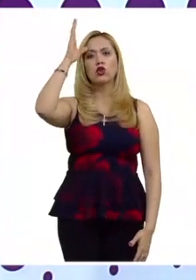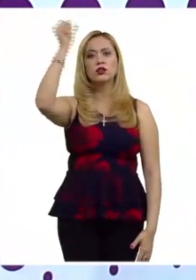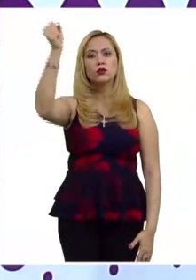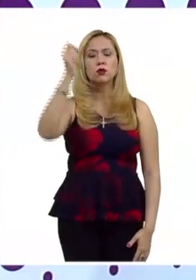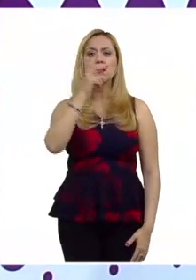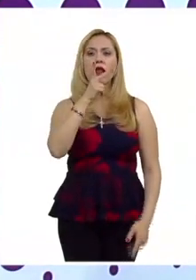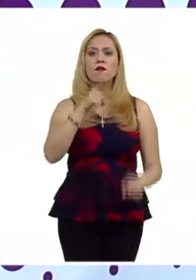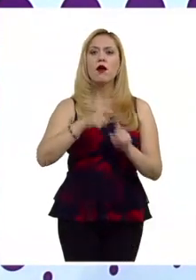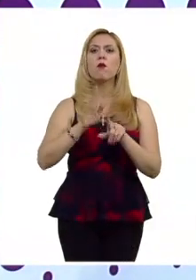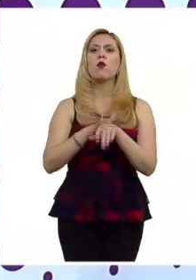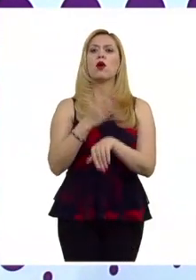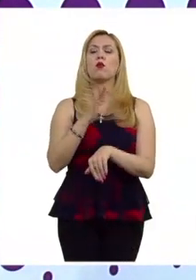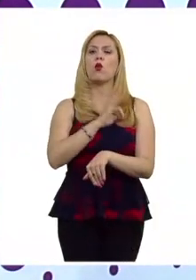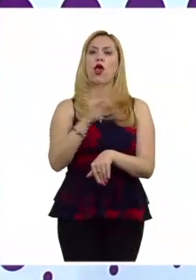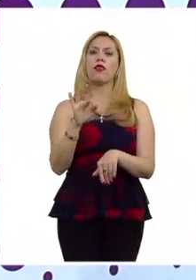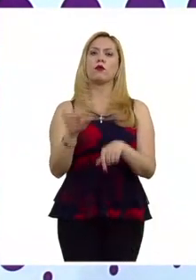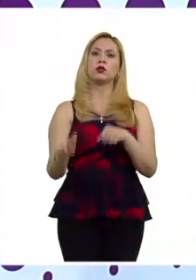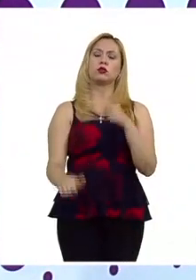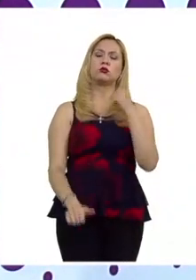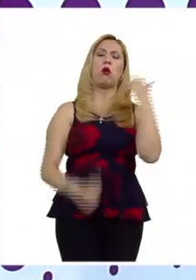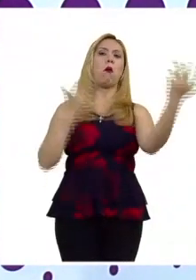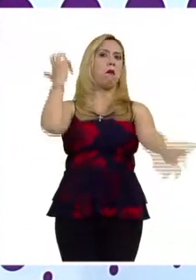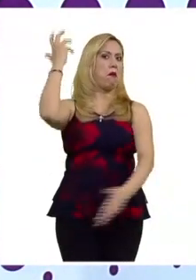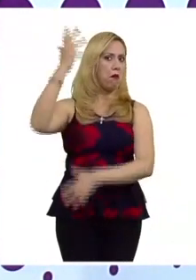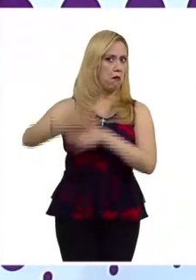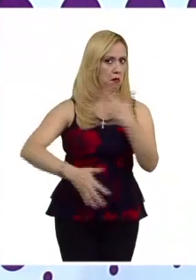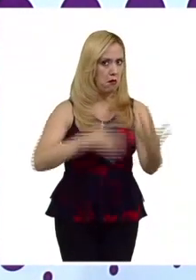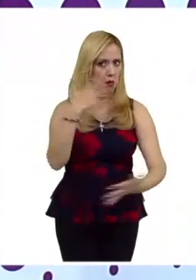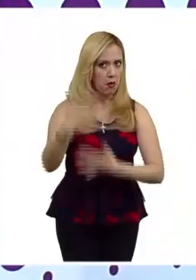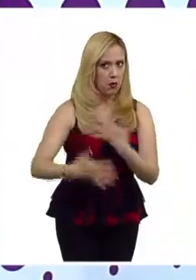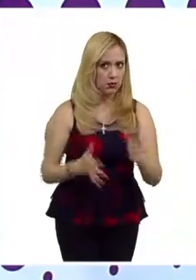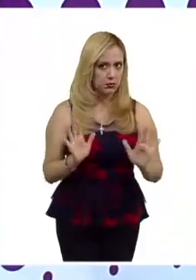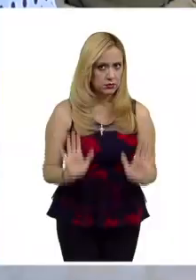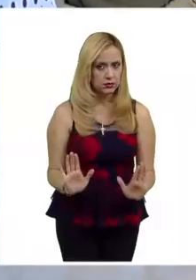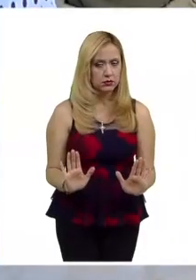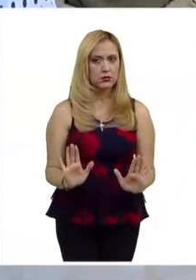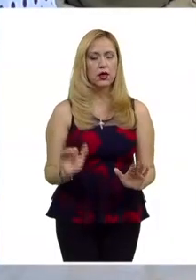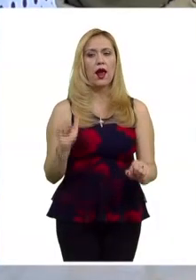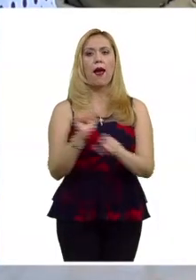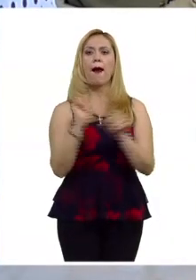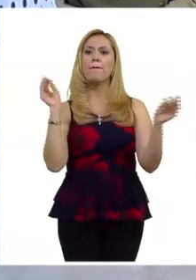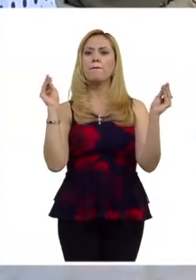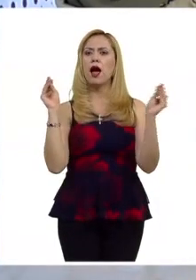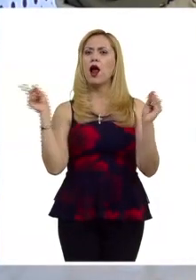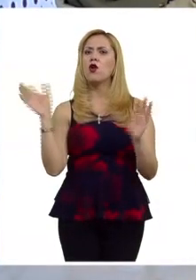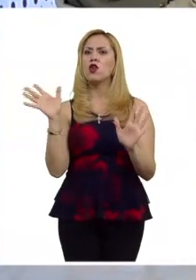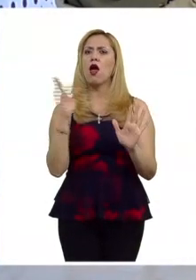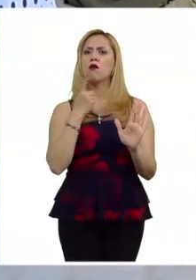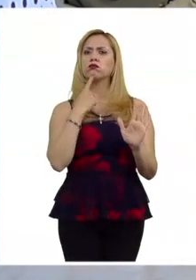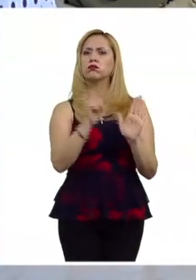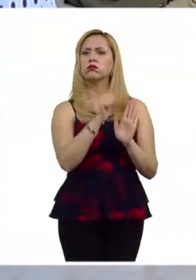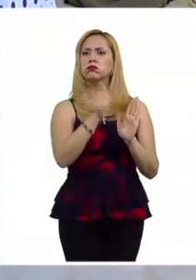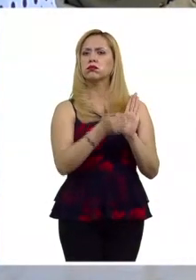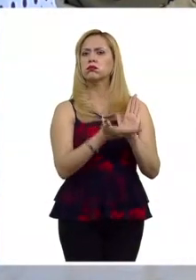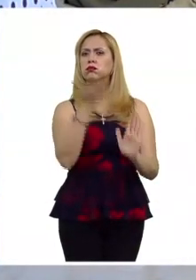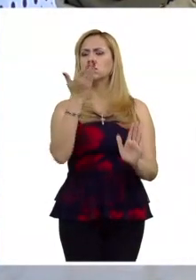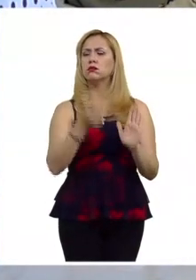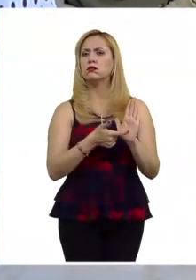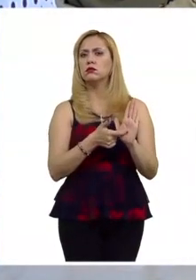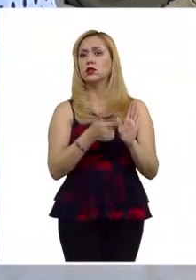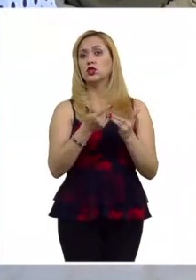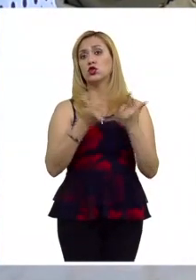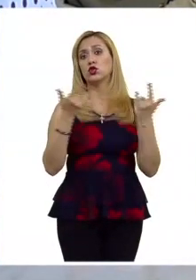consecuencias que puede haber las medidas que debe tomar el Estado mexicano a propósito del amparo que ha comentado Jorge pues han sido tal cual